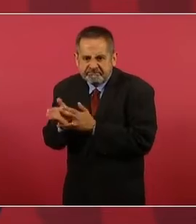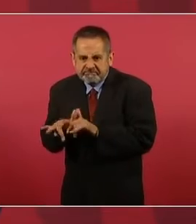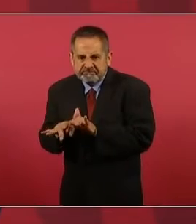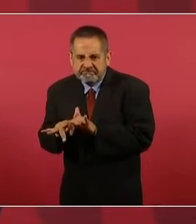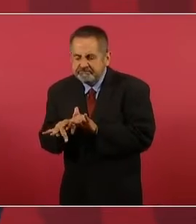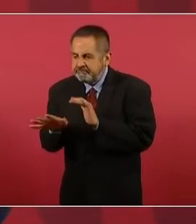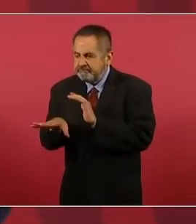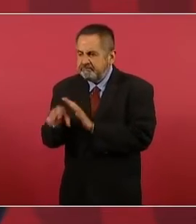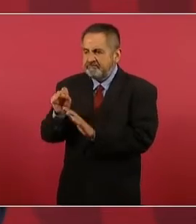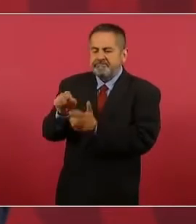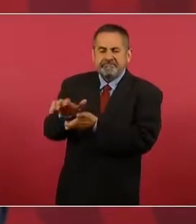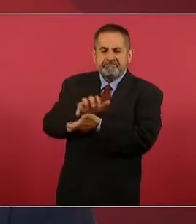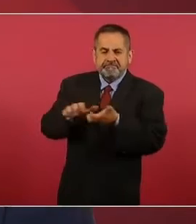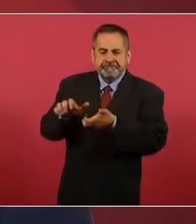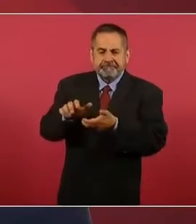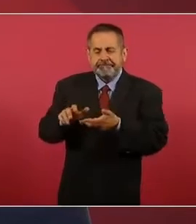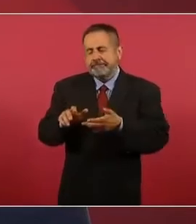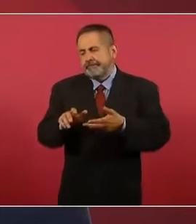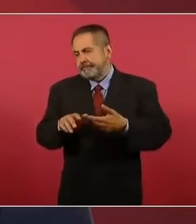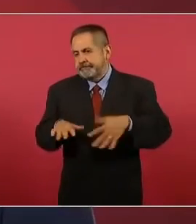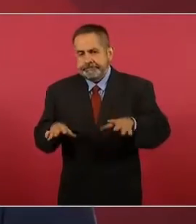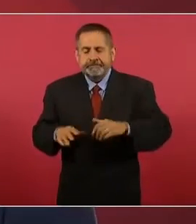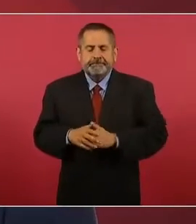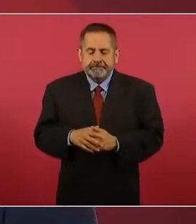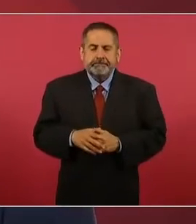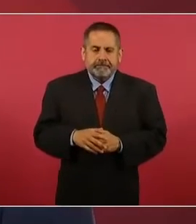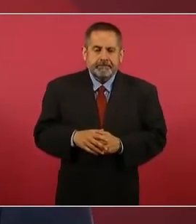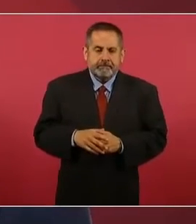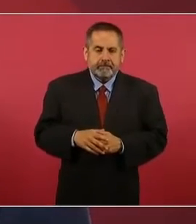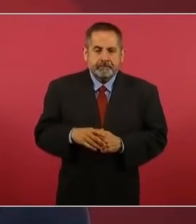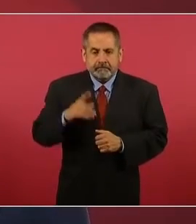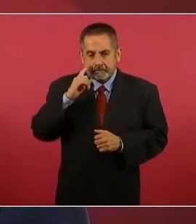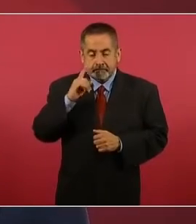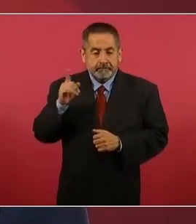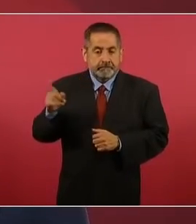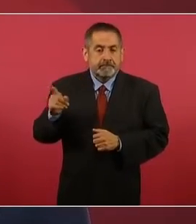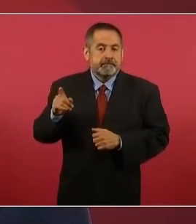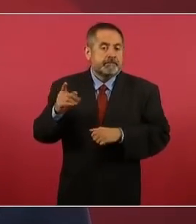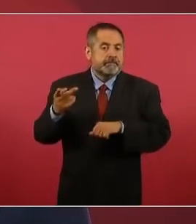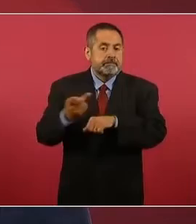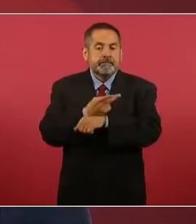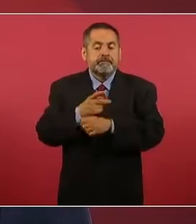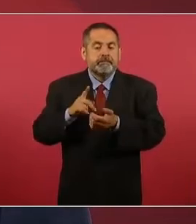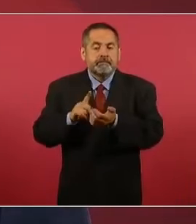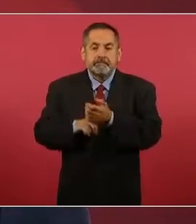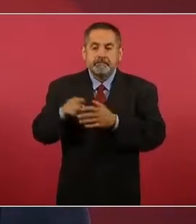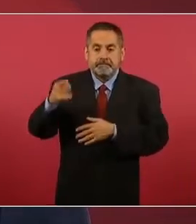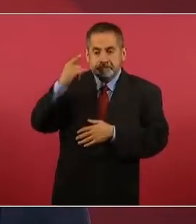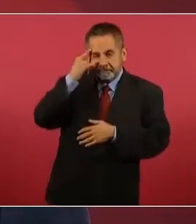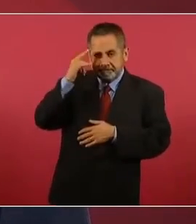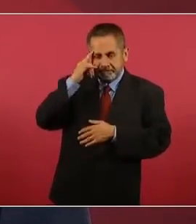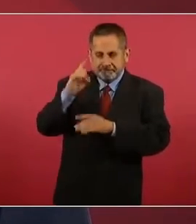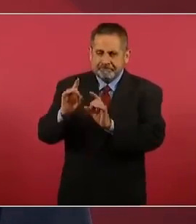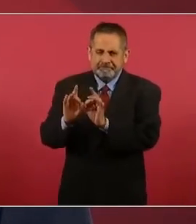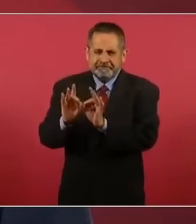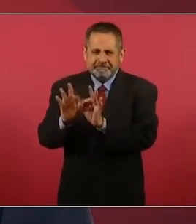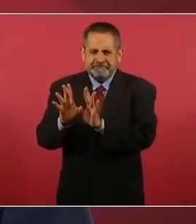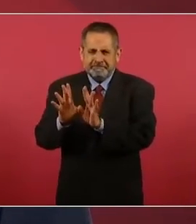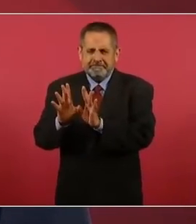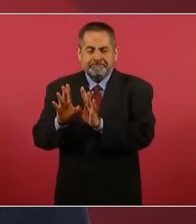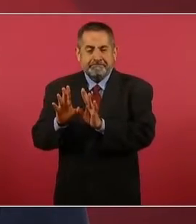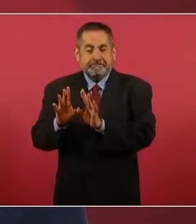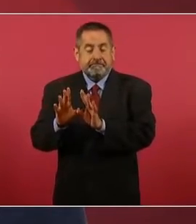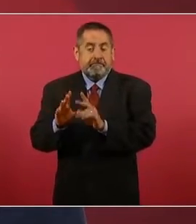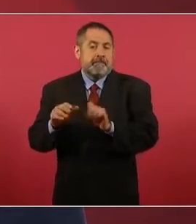comprobó que se abrió una válvula y que se pudo haber generado una tragedia